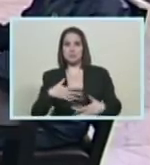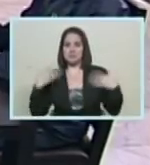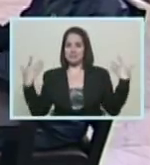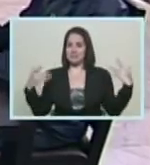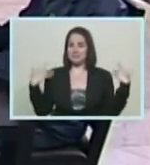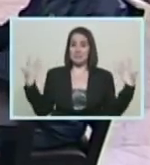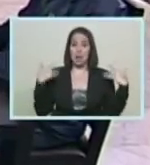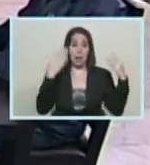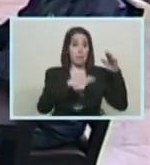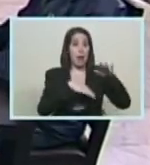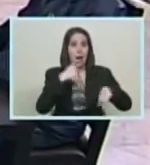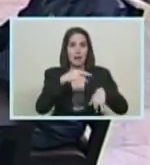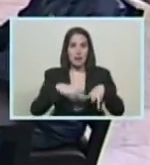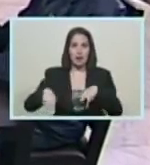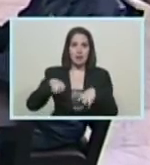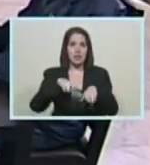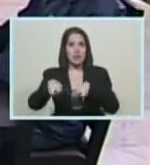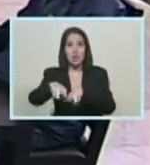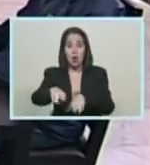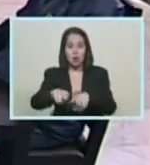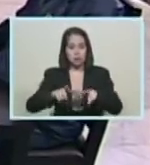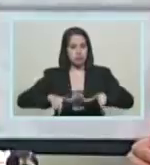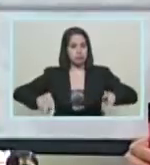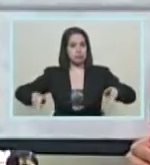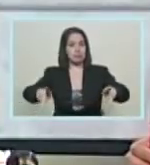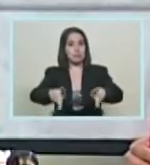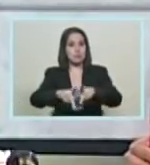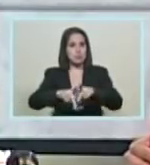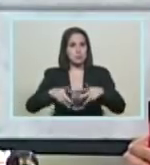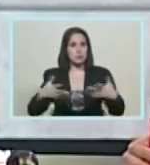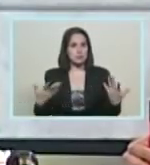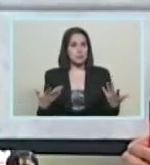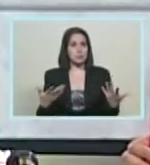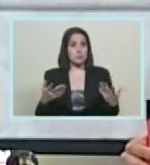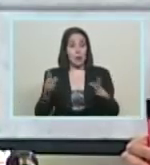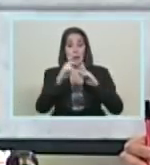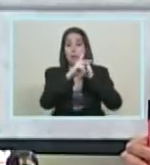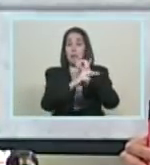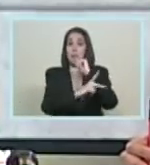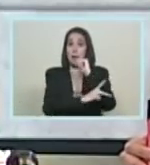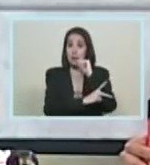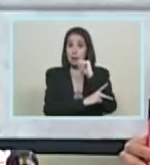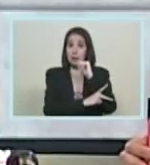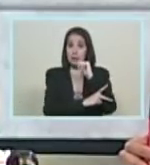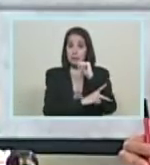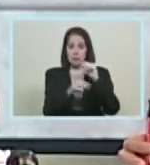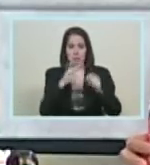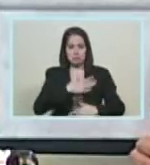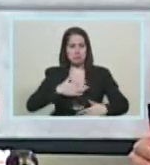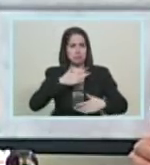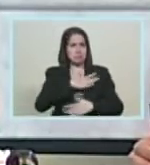nacional, playas, ríos, balnearios, parques nacionales,